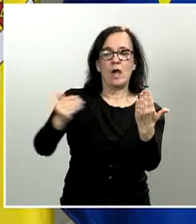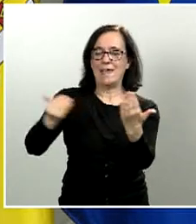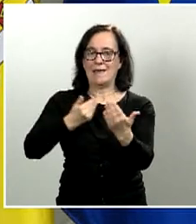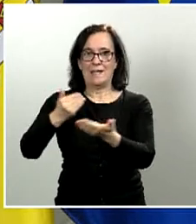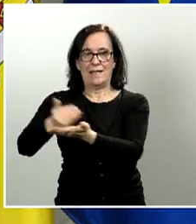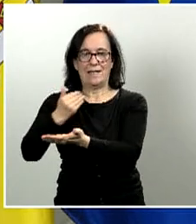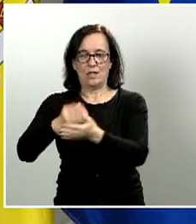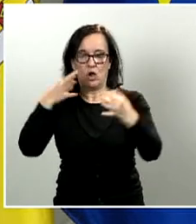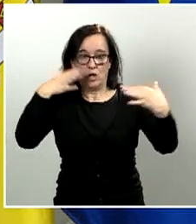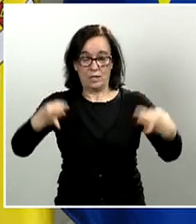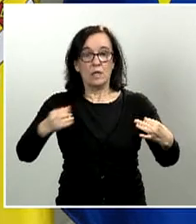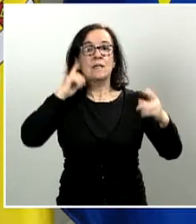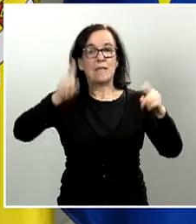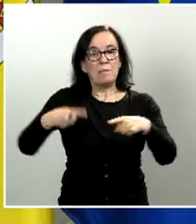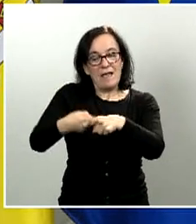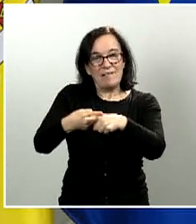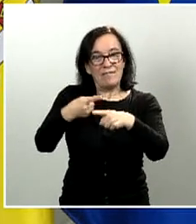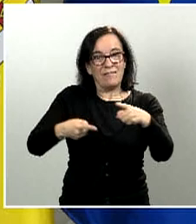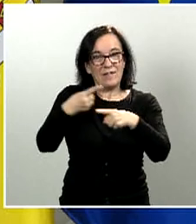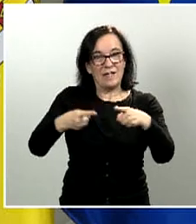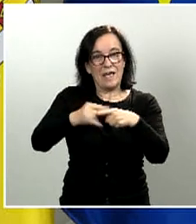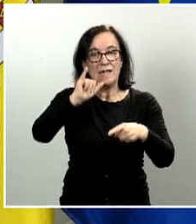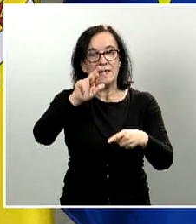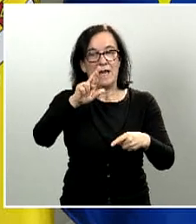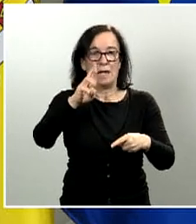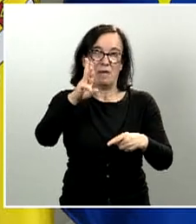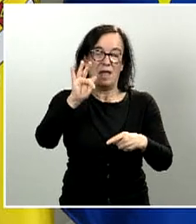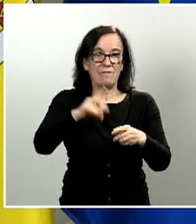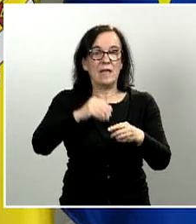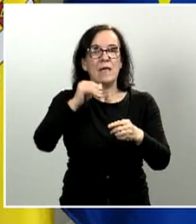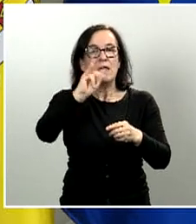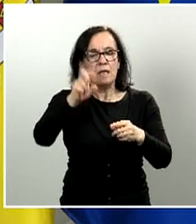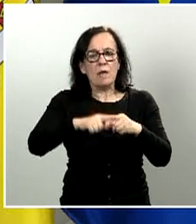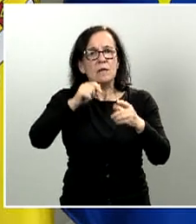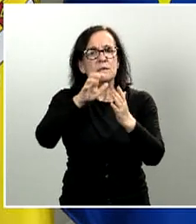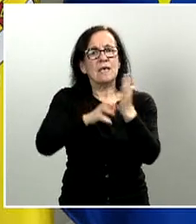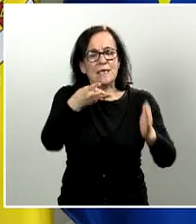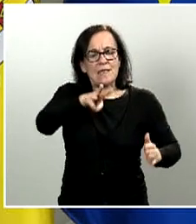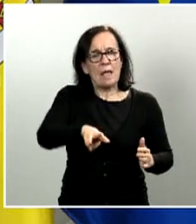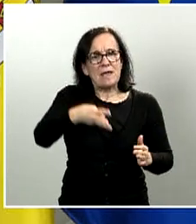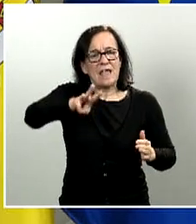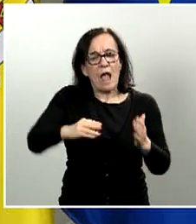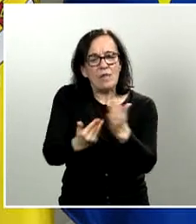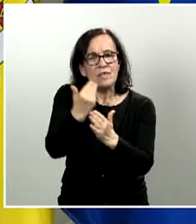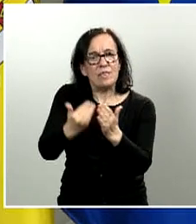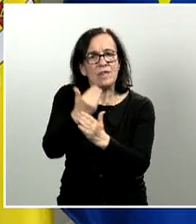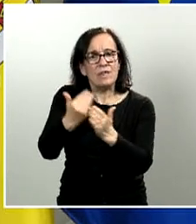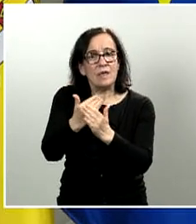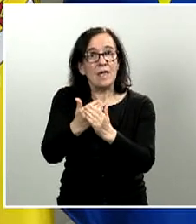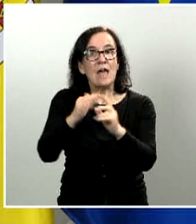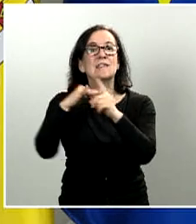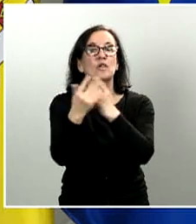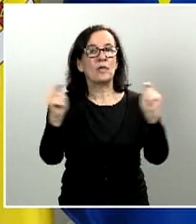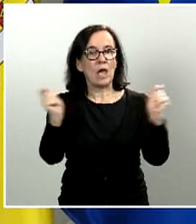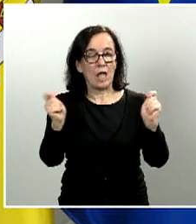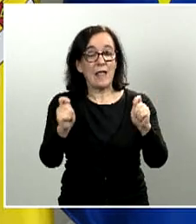en el pago fraccionado del IRPF y del IVA, pudiéndose descontar en cada trimestre los días en los que ha habido estado de alarma. Las empresas